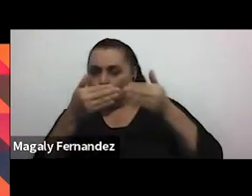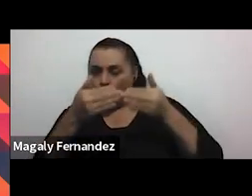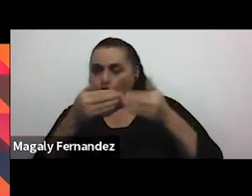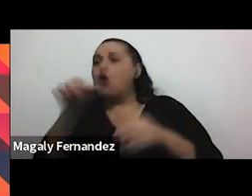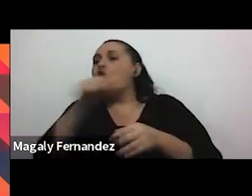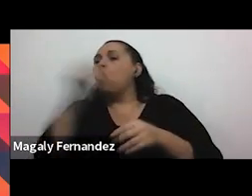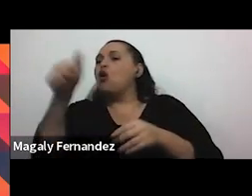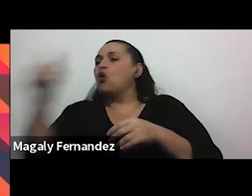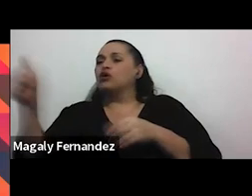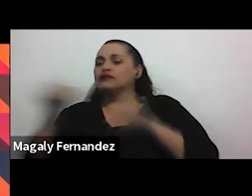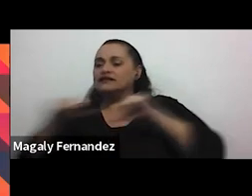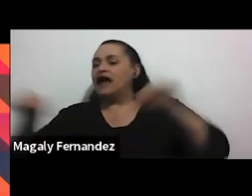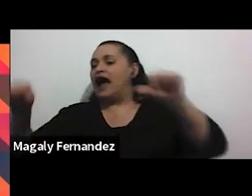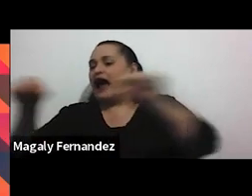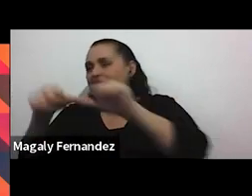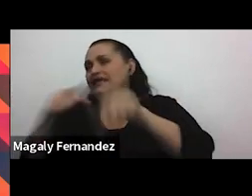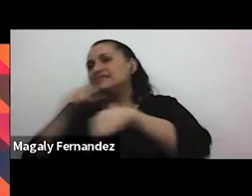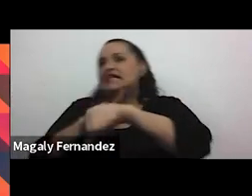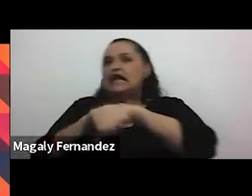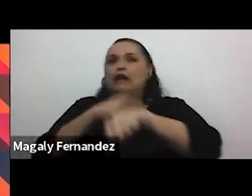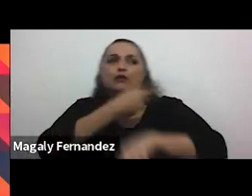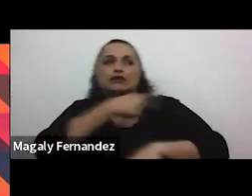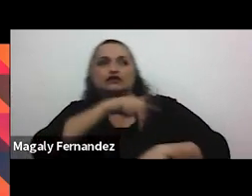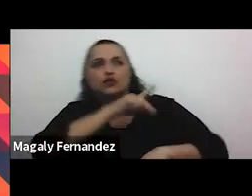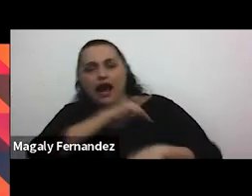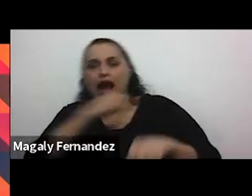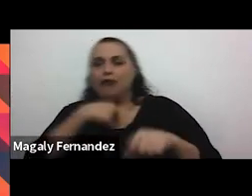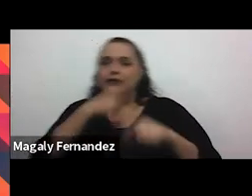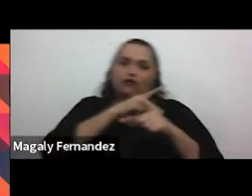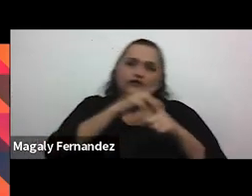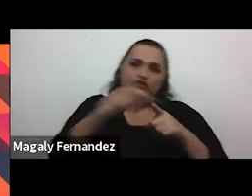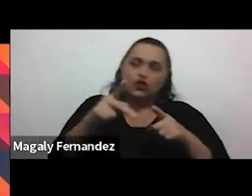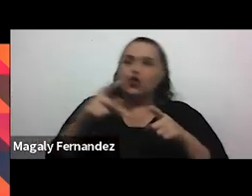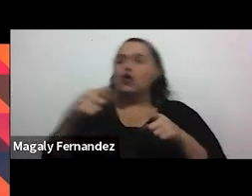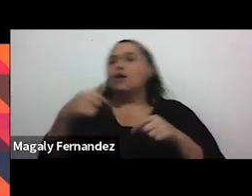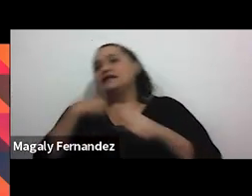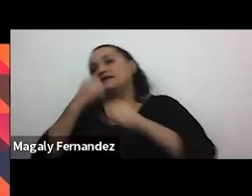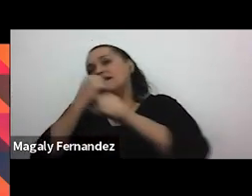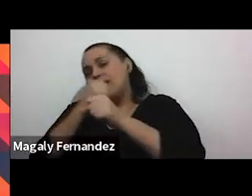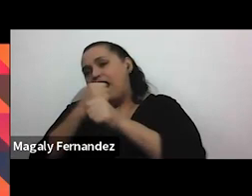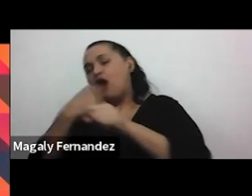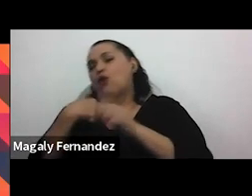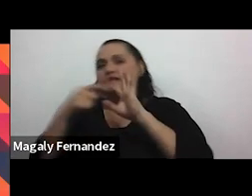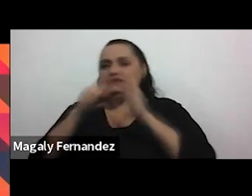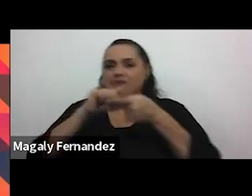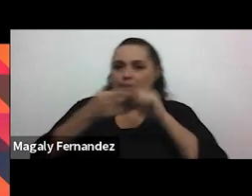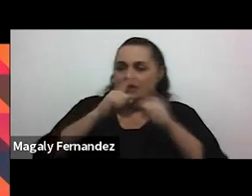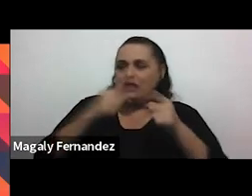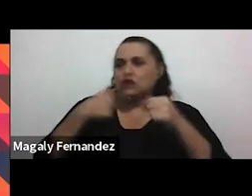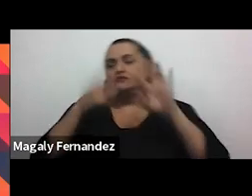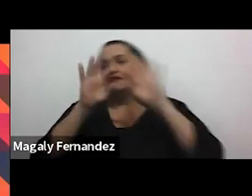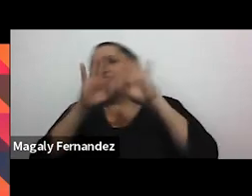llámese mi tiempo personal llámese mi profesión llámese mi relación de amistad mi familia